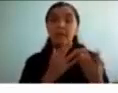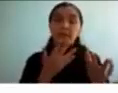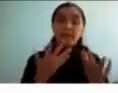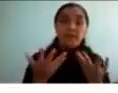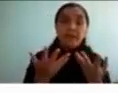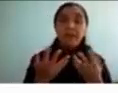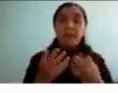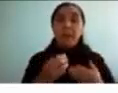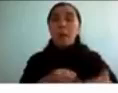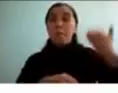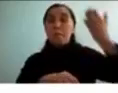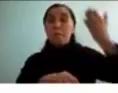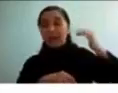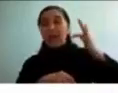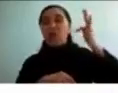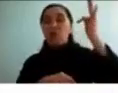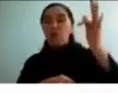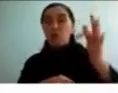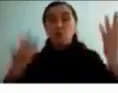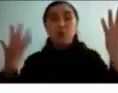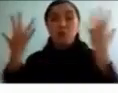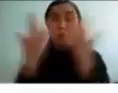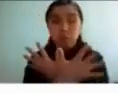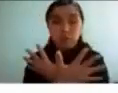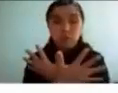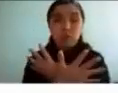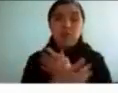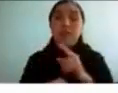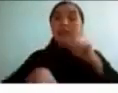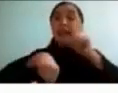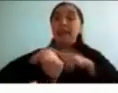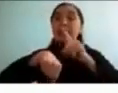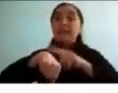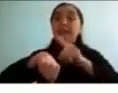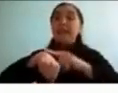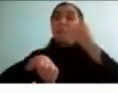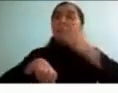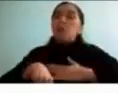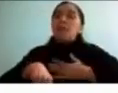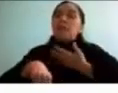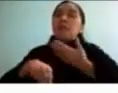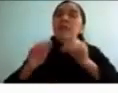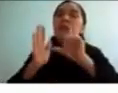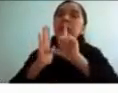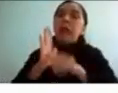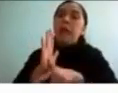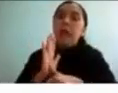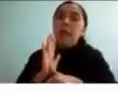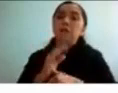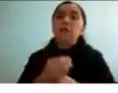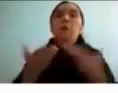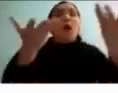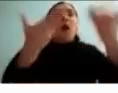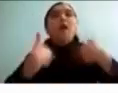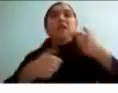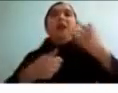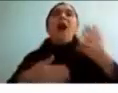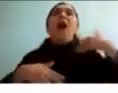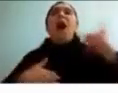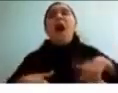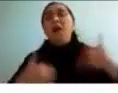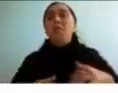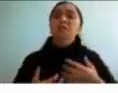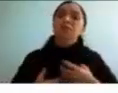perciben que el tiempo transcurre más lentamente las cosas tardan más en llegar lo que hace que se frustren con más facilidad